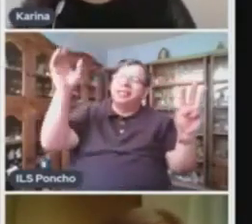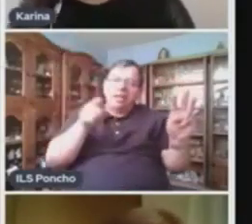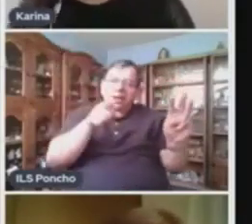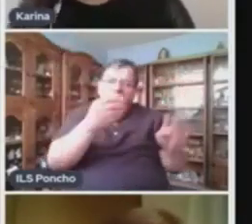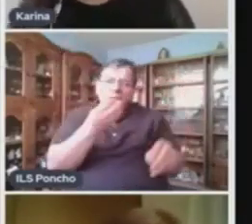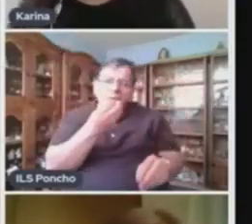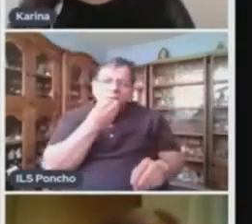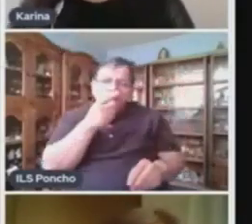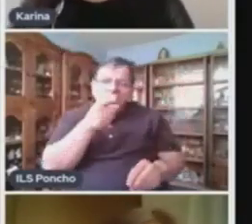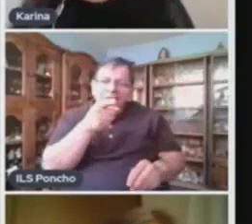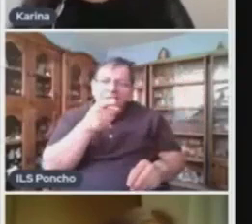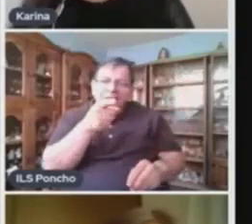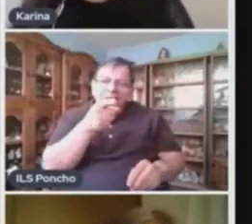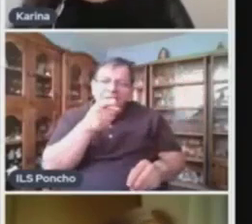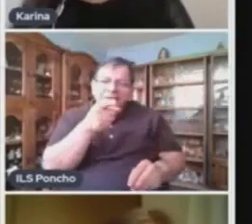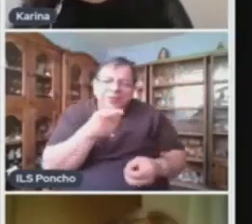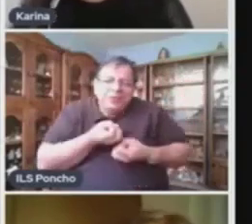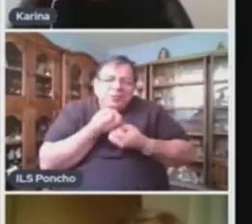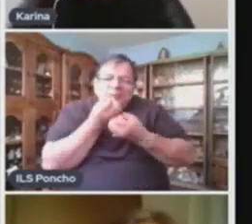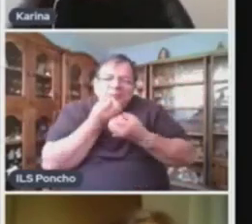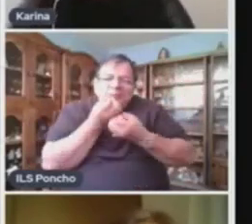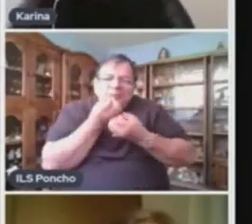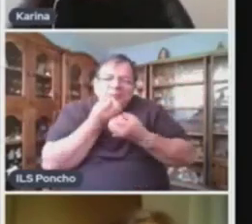yo no sé qué te daría por un beso.